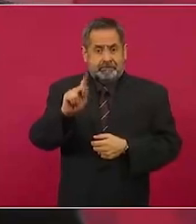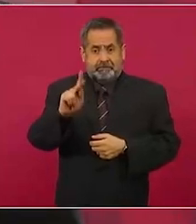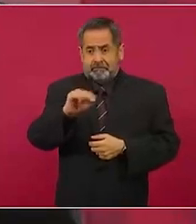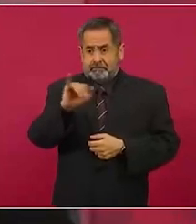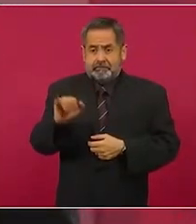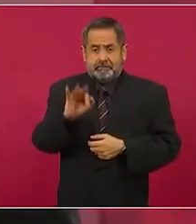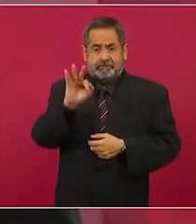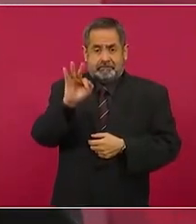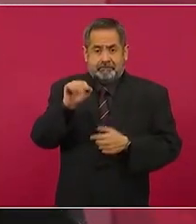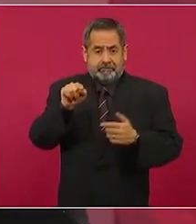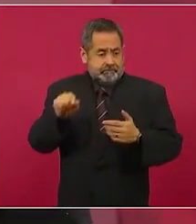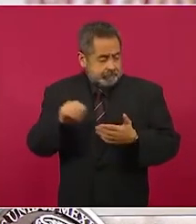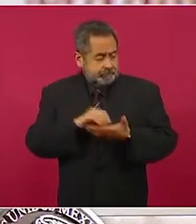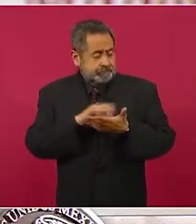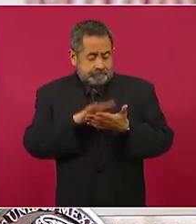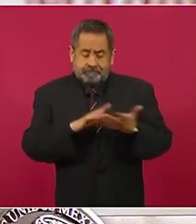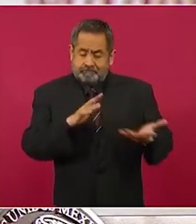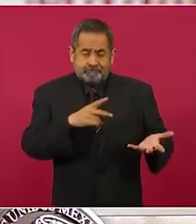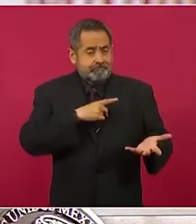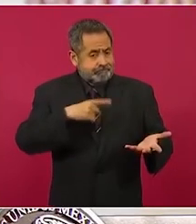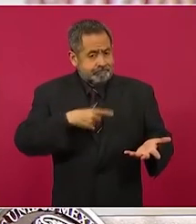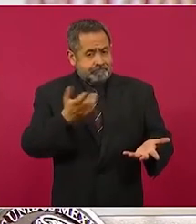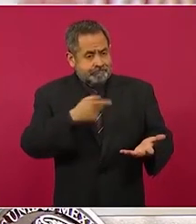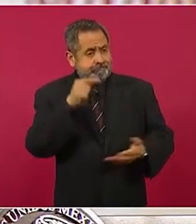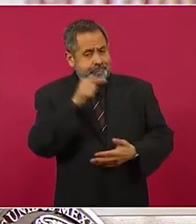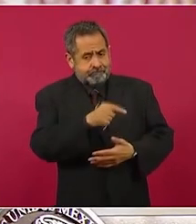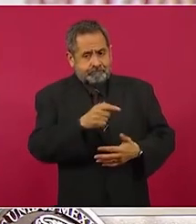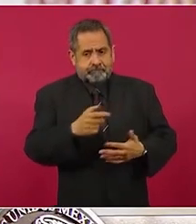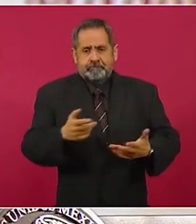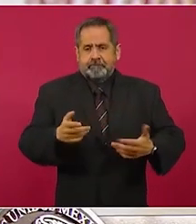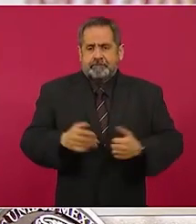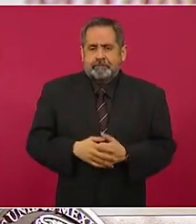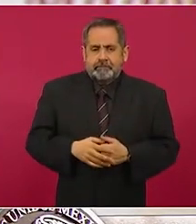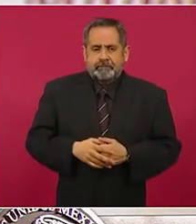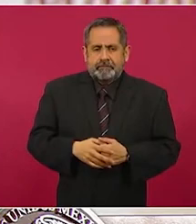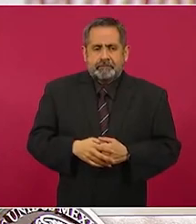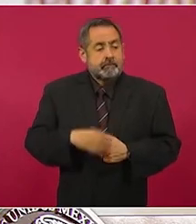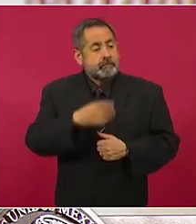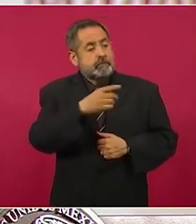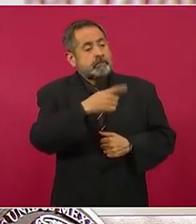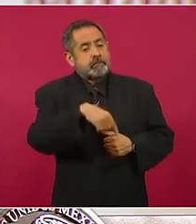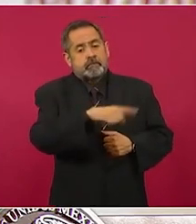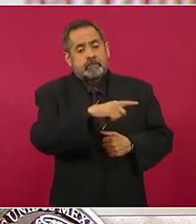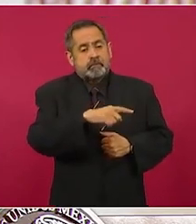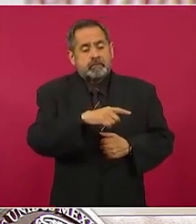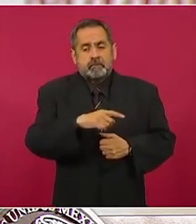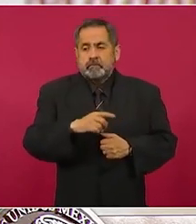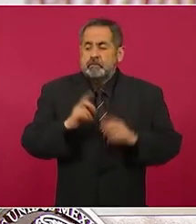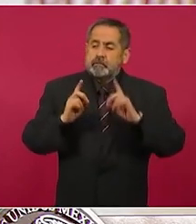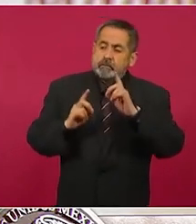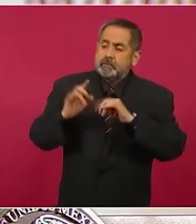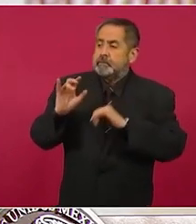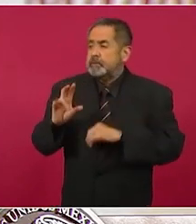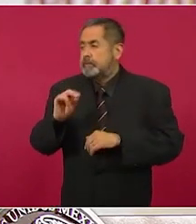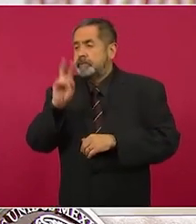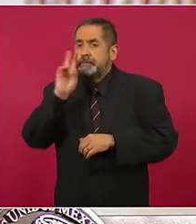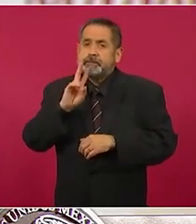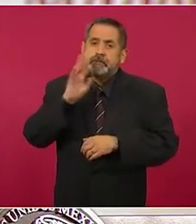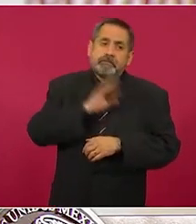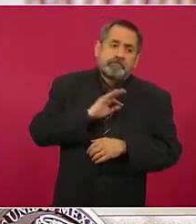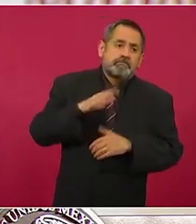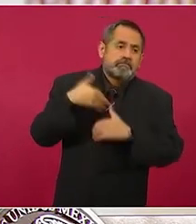el Poder Judicial de la Federación. Entonces, no está discusión que tenga que llevarse a cabo el ejercicio de